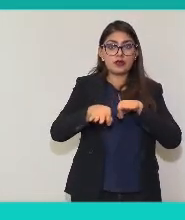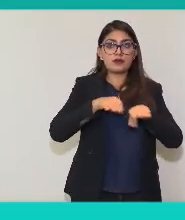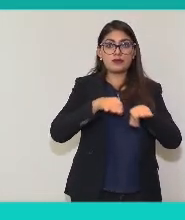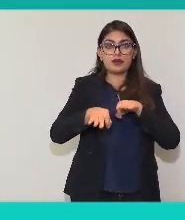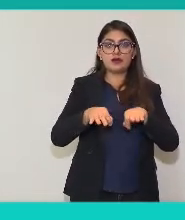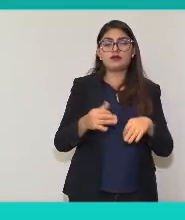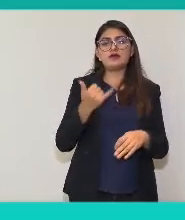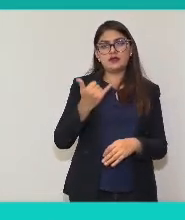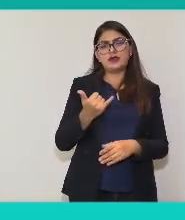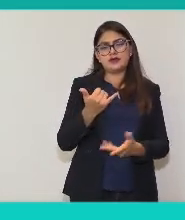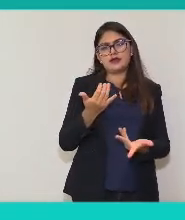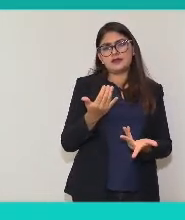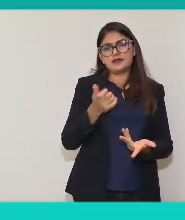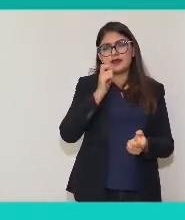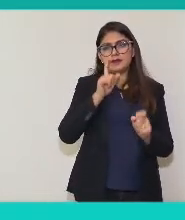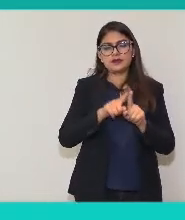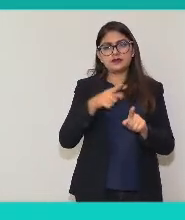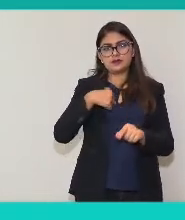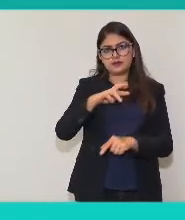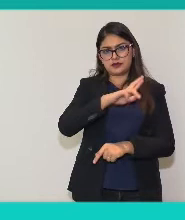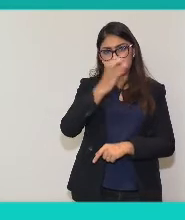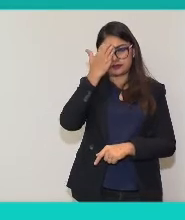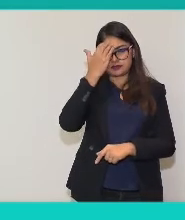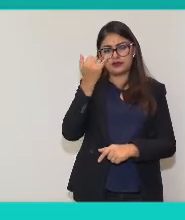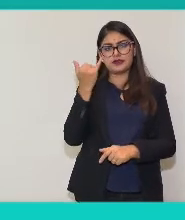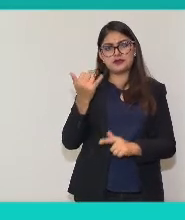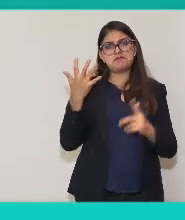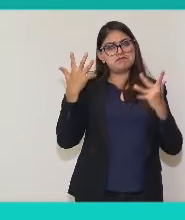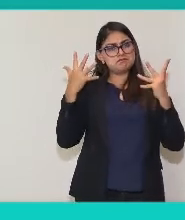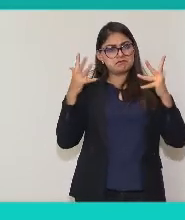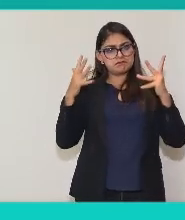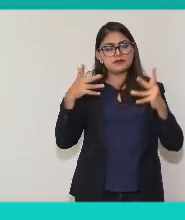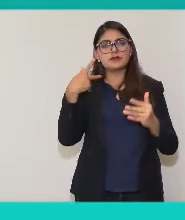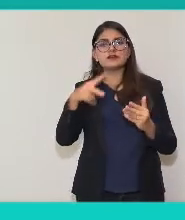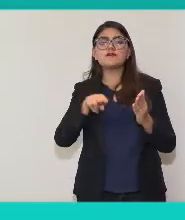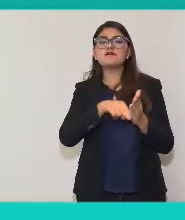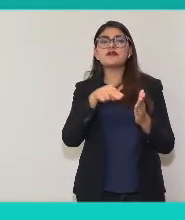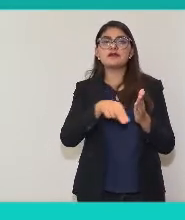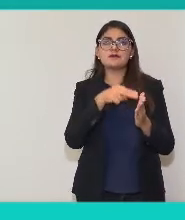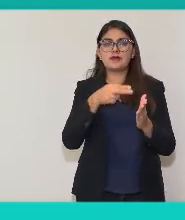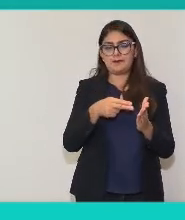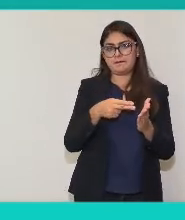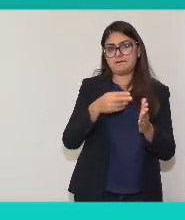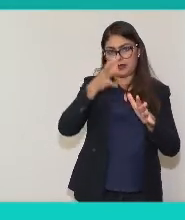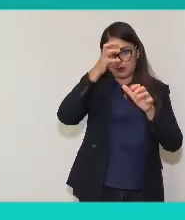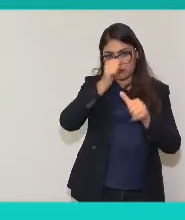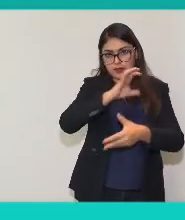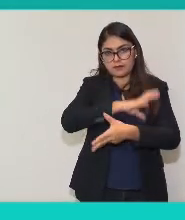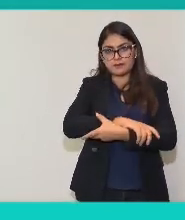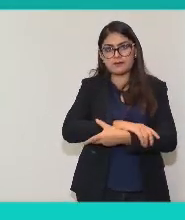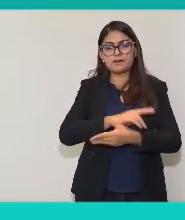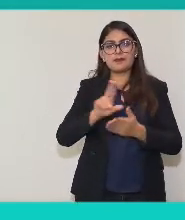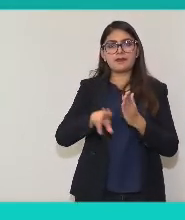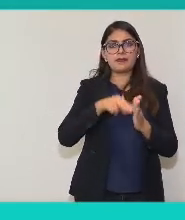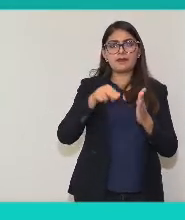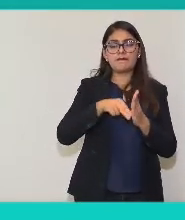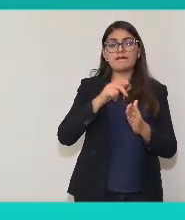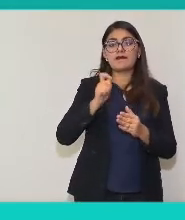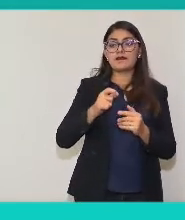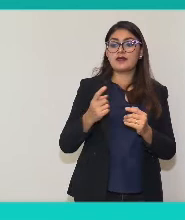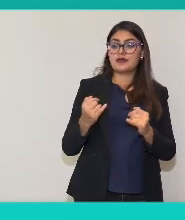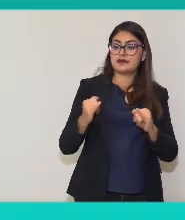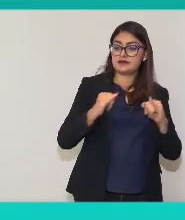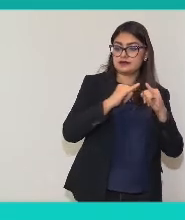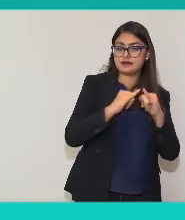y reconocer y aplaudir la firma de este convenio, que seguramente será para bien en particular de estas dos